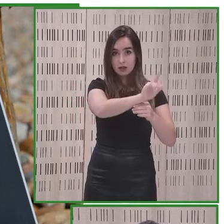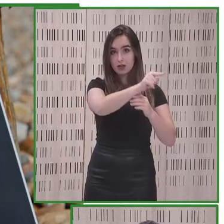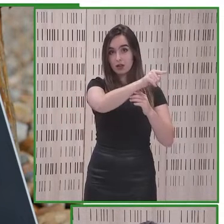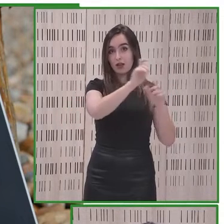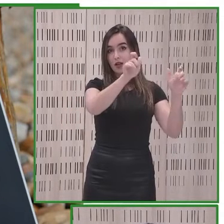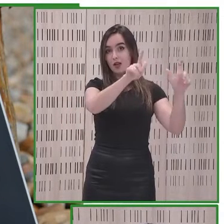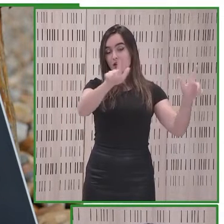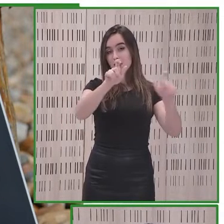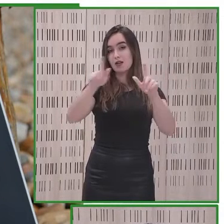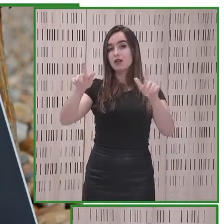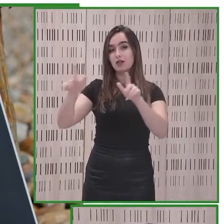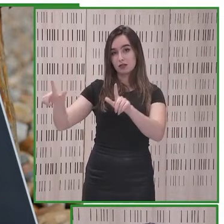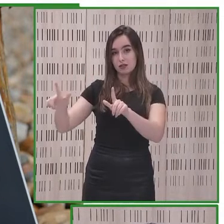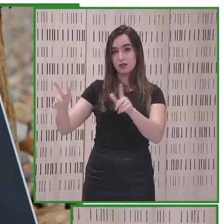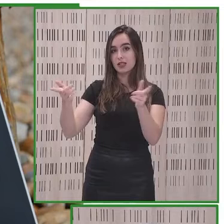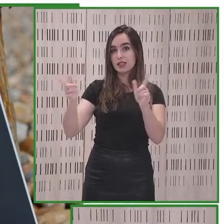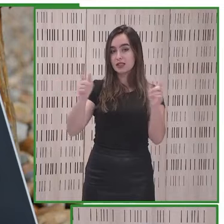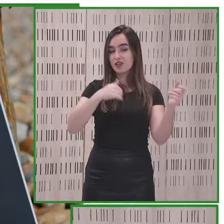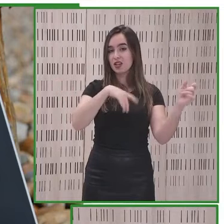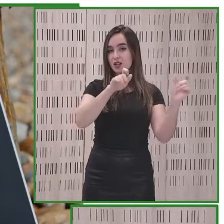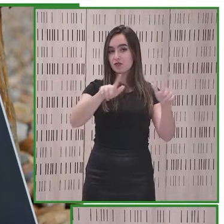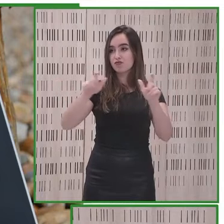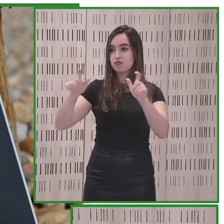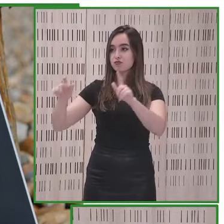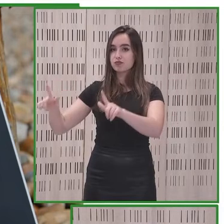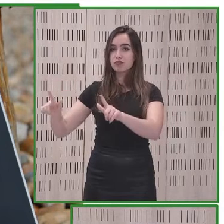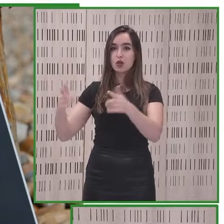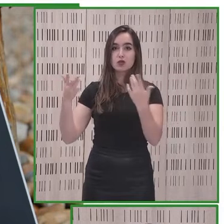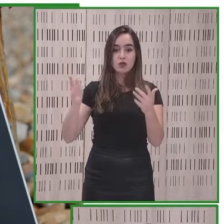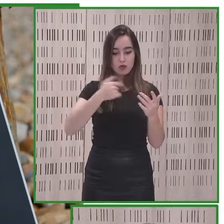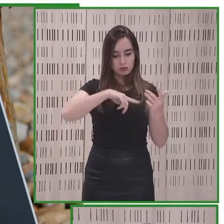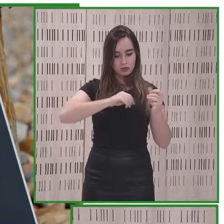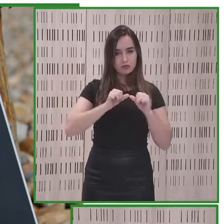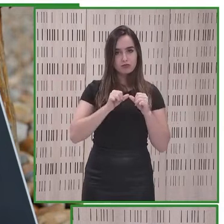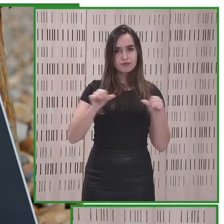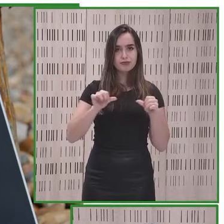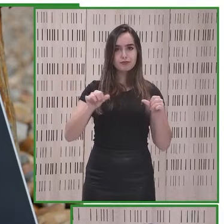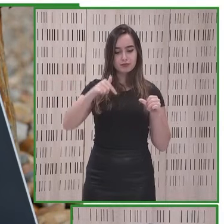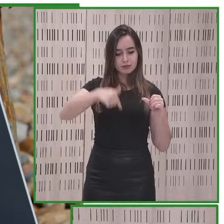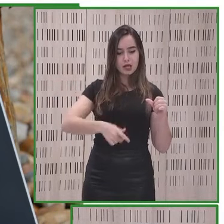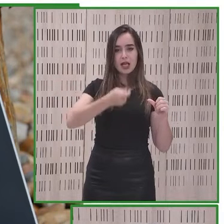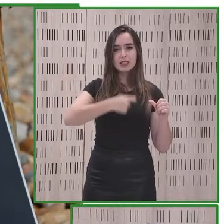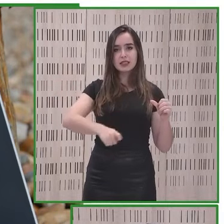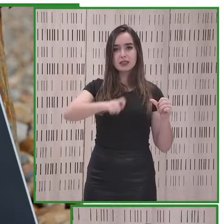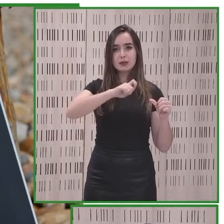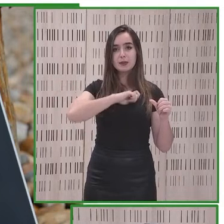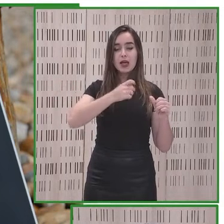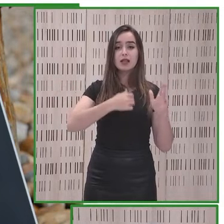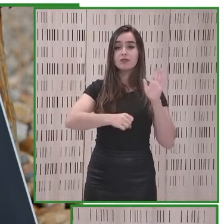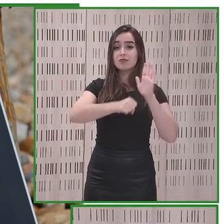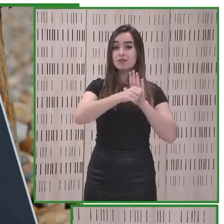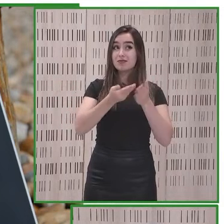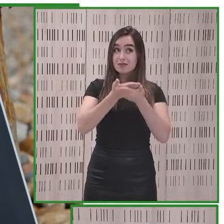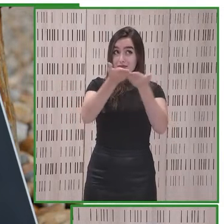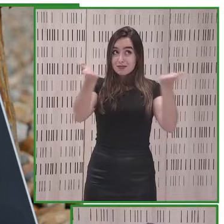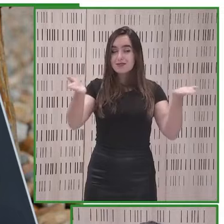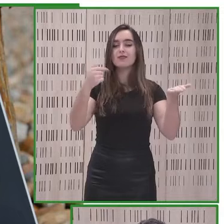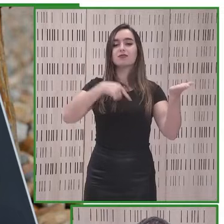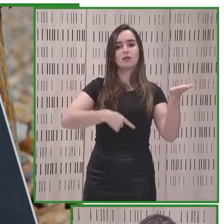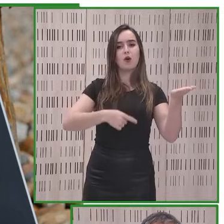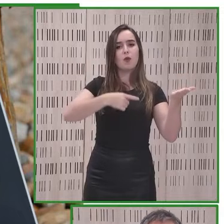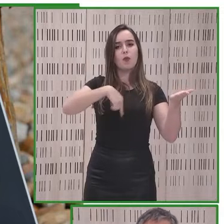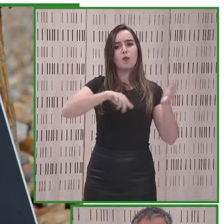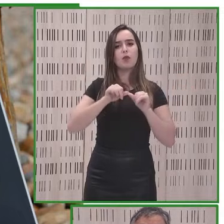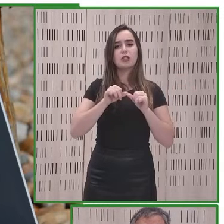televisiones. En ese sentido, decir que somos pioneros desde España lanzando este tipo de certificaciones